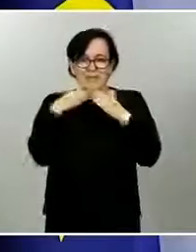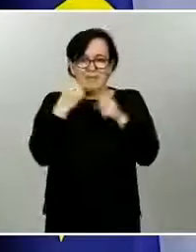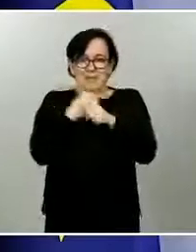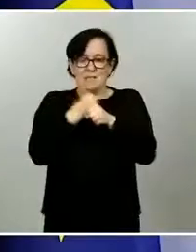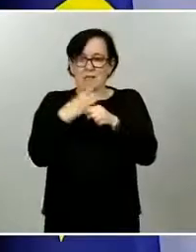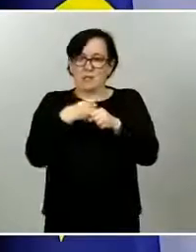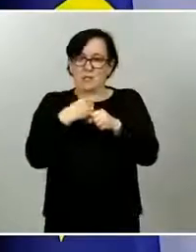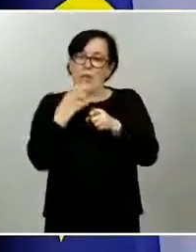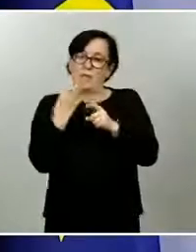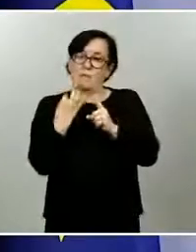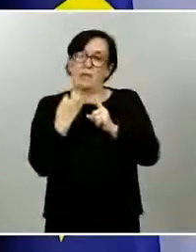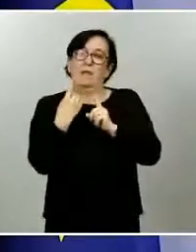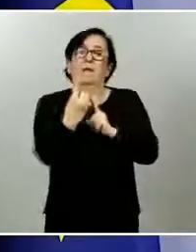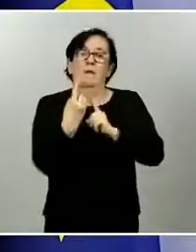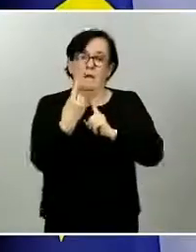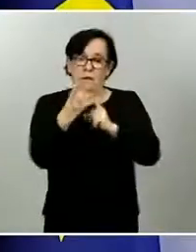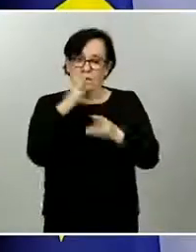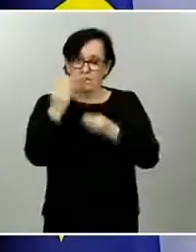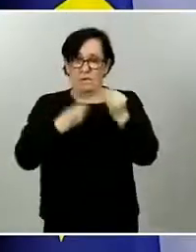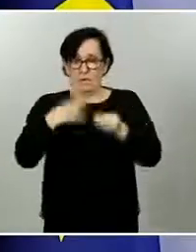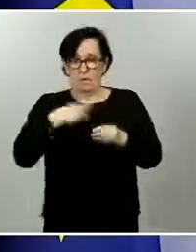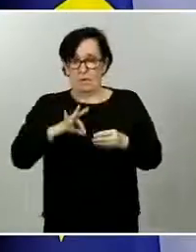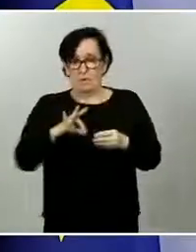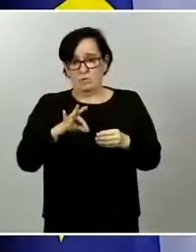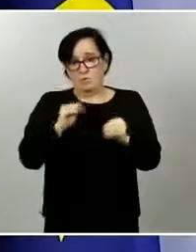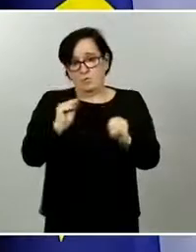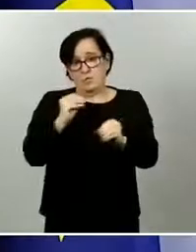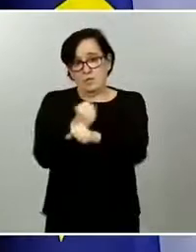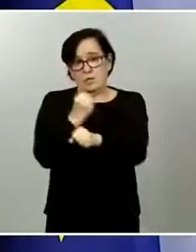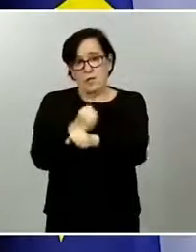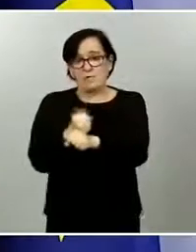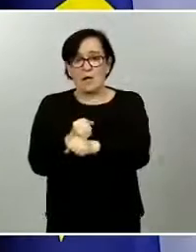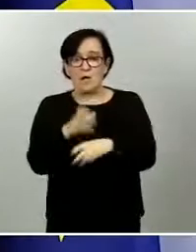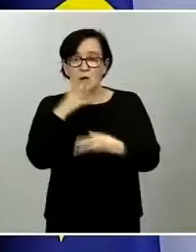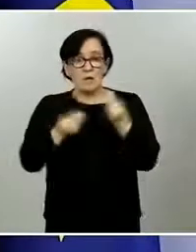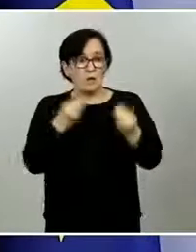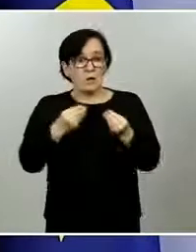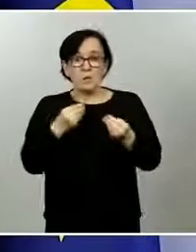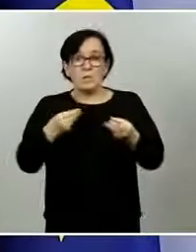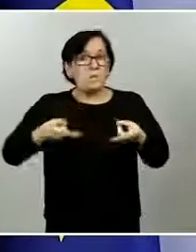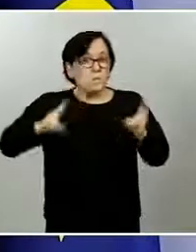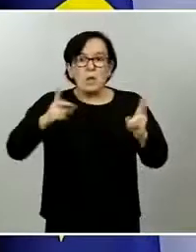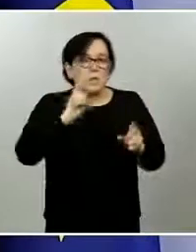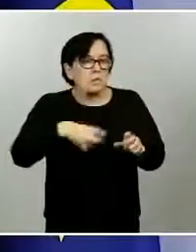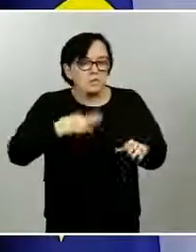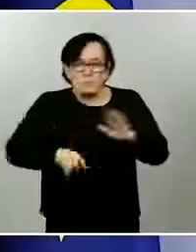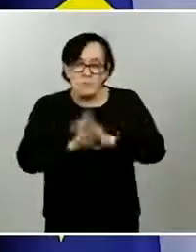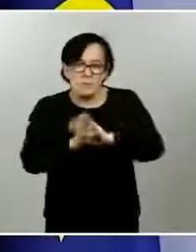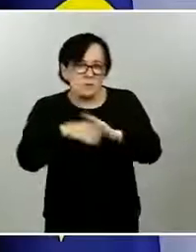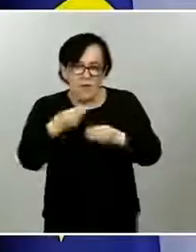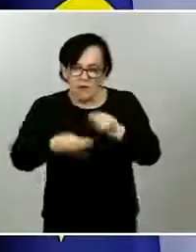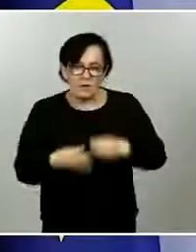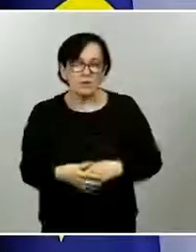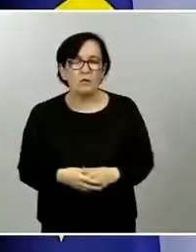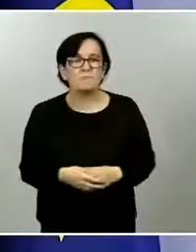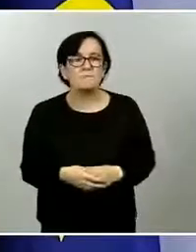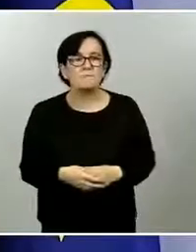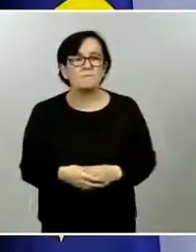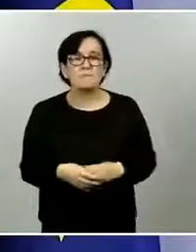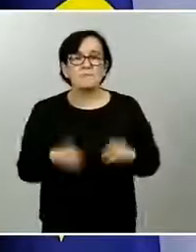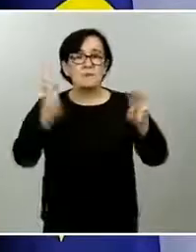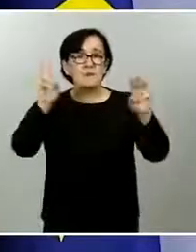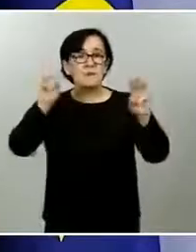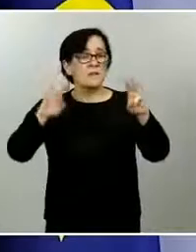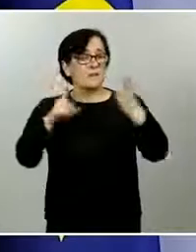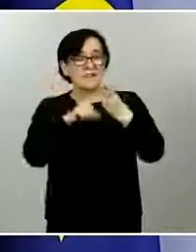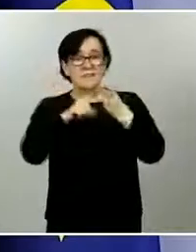que las personas que por razón de su trabajo siendo no posible medidas de teletrabajo tengan que desplazarse para